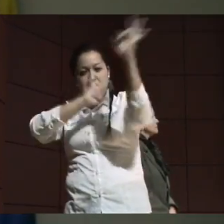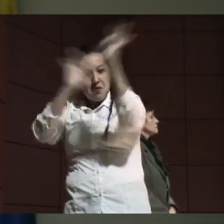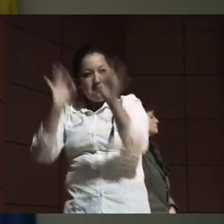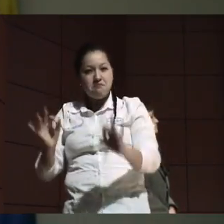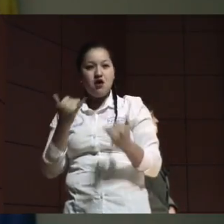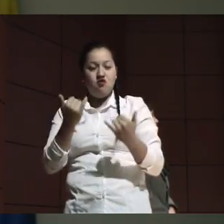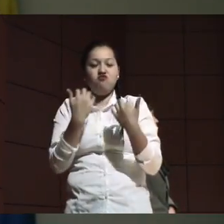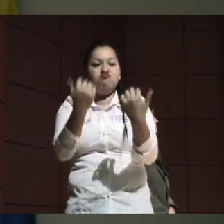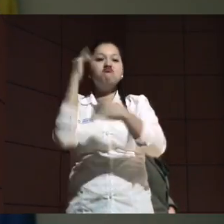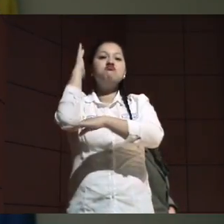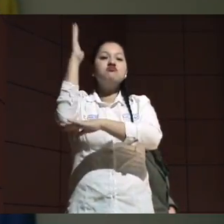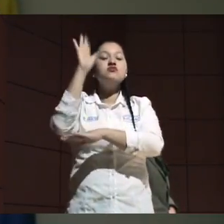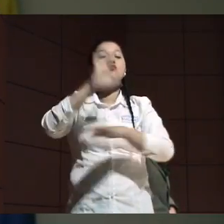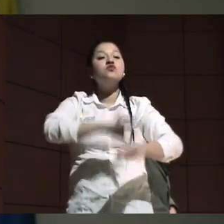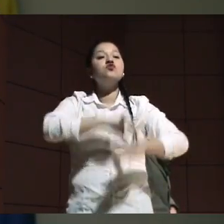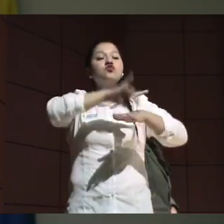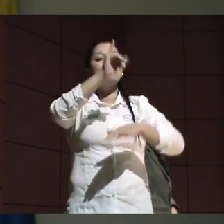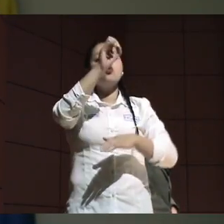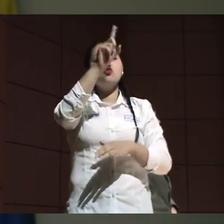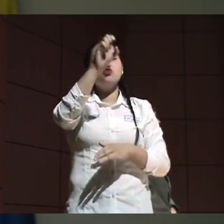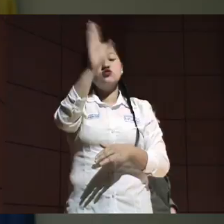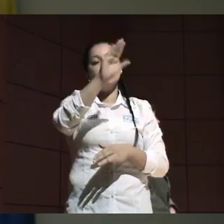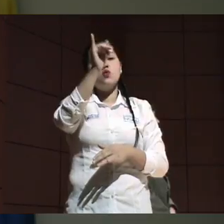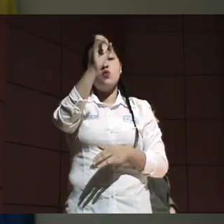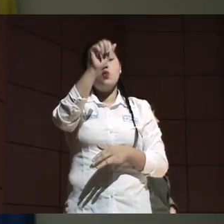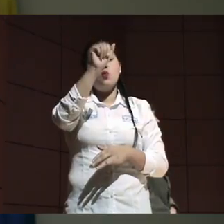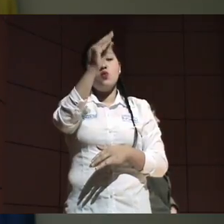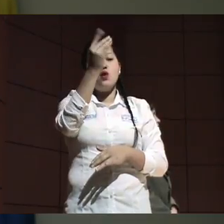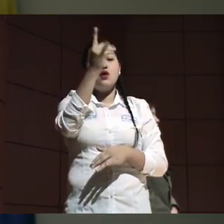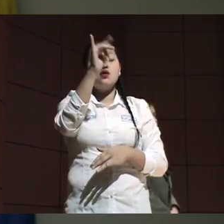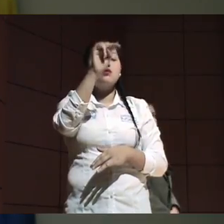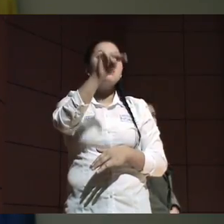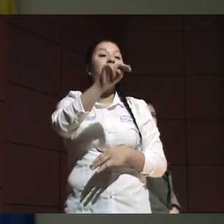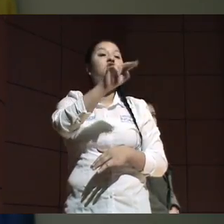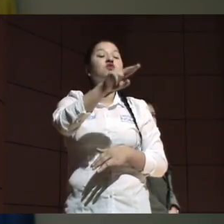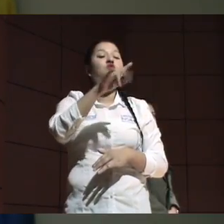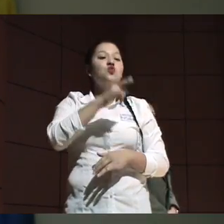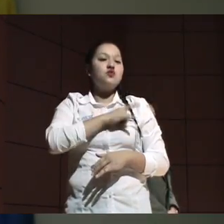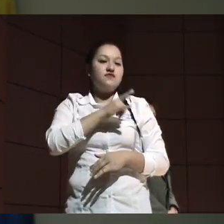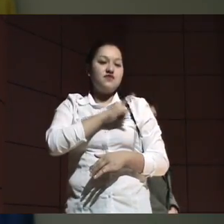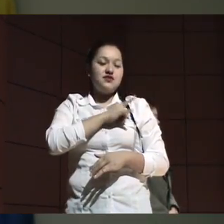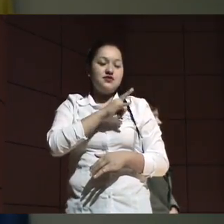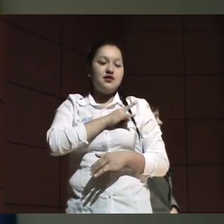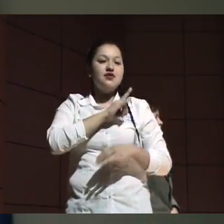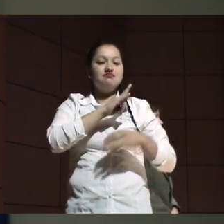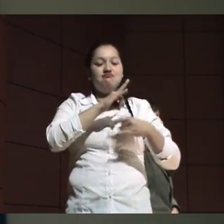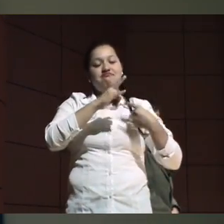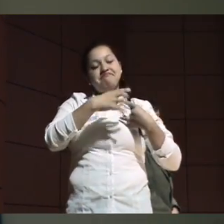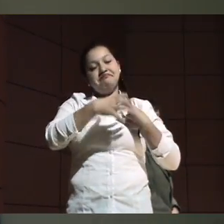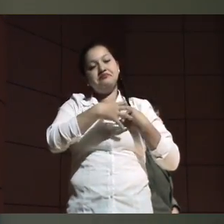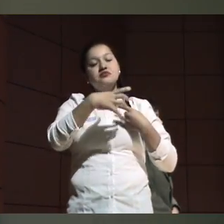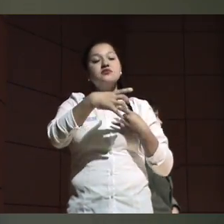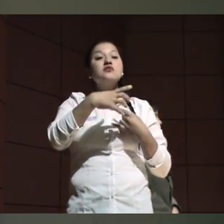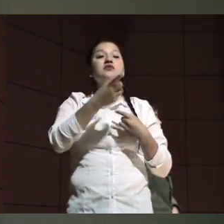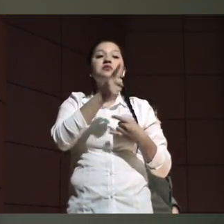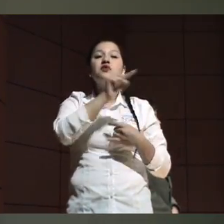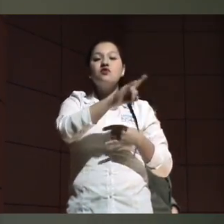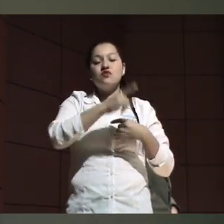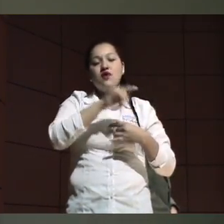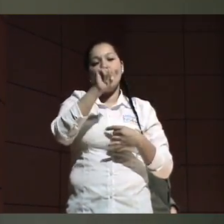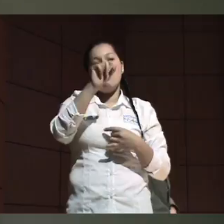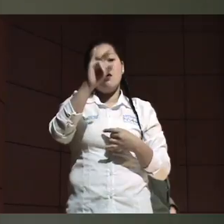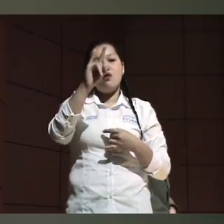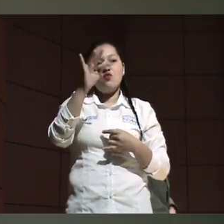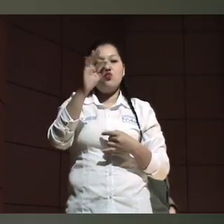doctor José Joaquín Castro de la Universidad Santo Tomás, a la doctora Claudia Hernández de la Universidad Autónoma por